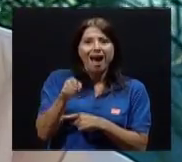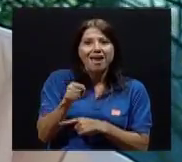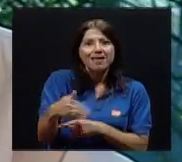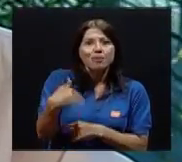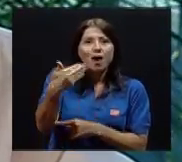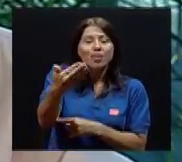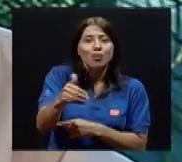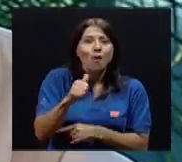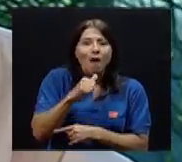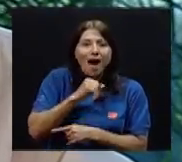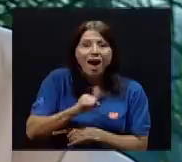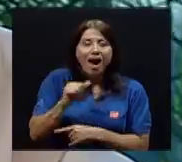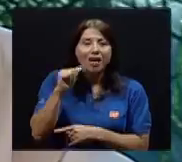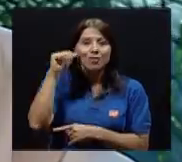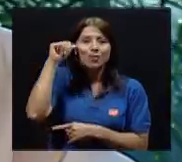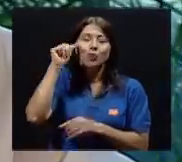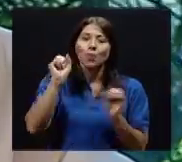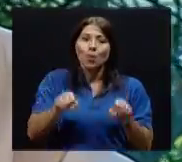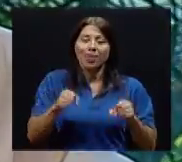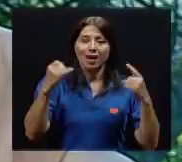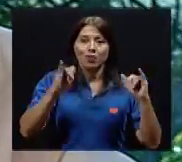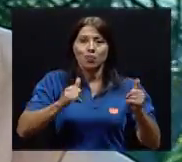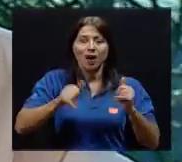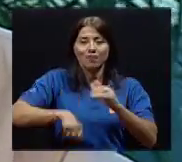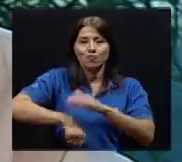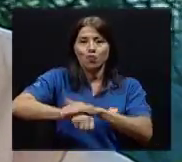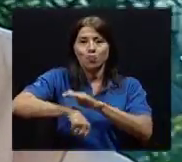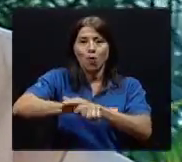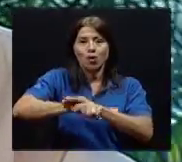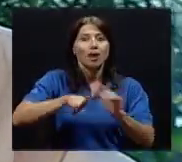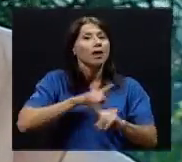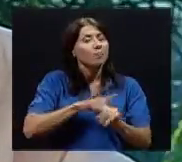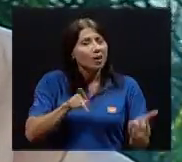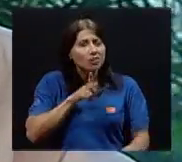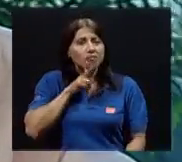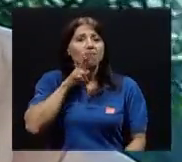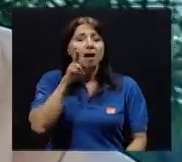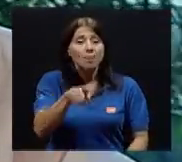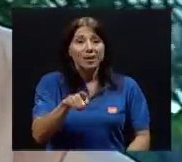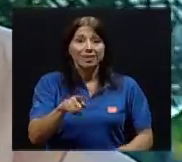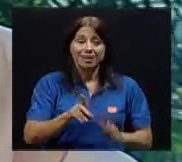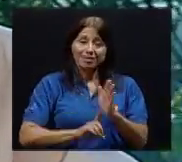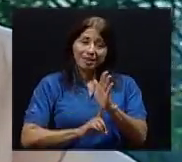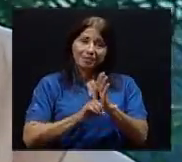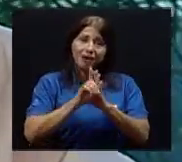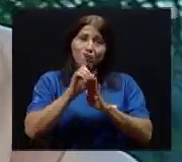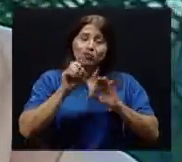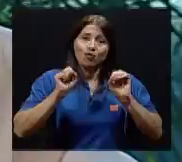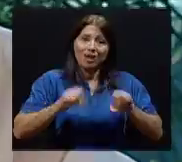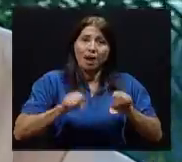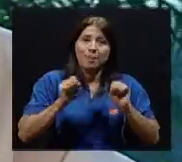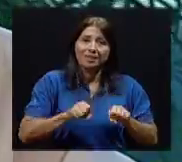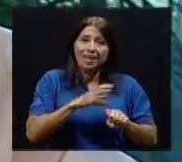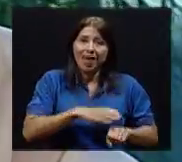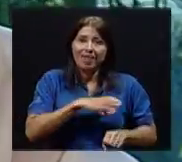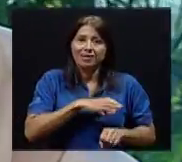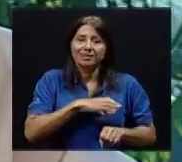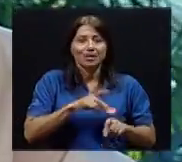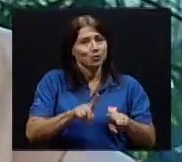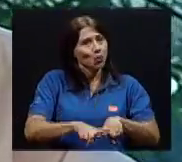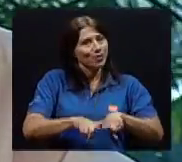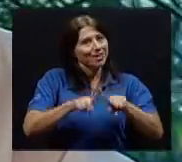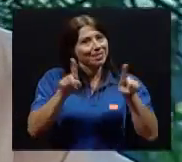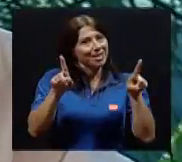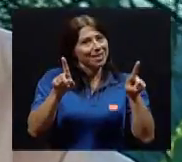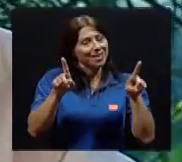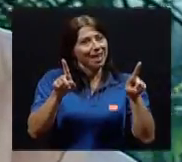lo cierto es que el desarrollo de las capacidades son muy distintas y muy específicas a los